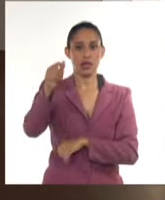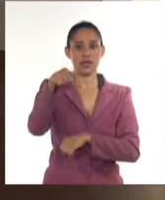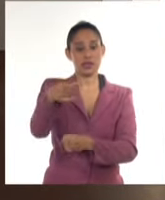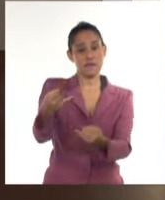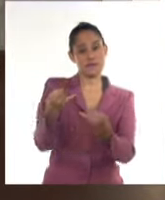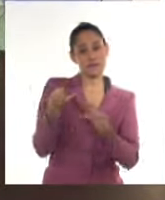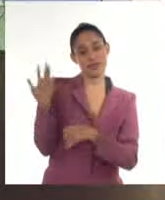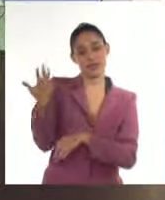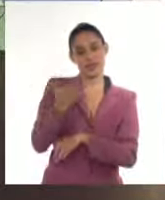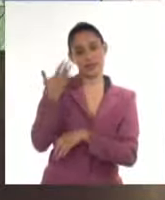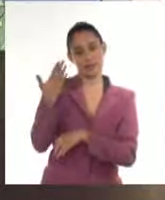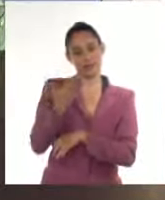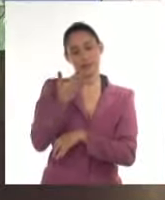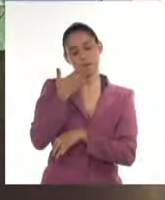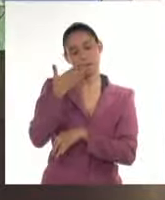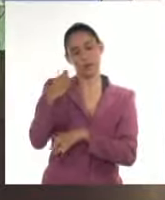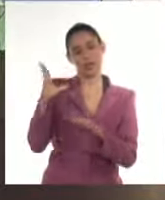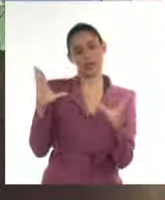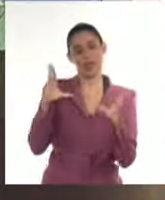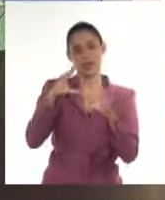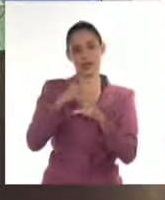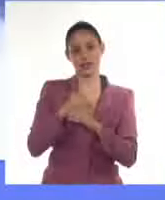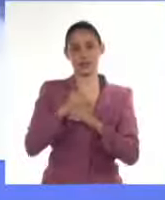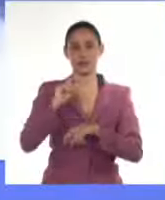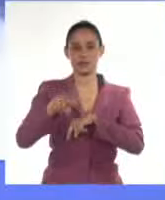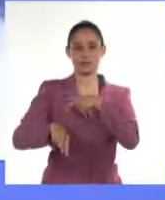tiempo. Les deseo que pasen un día muy feliz y hasta mañana.